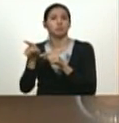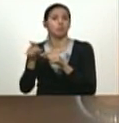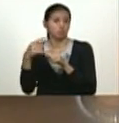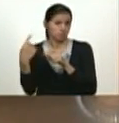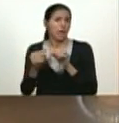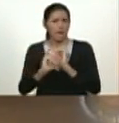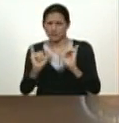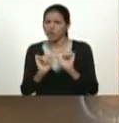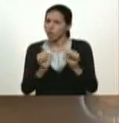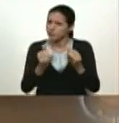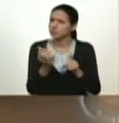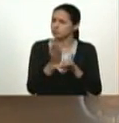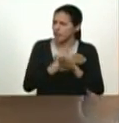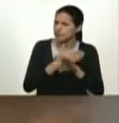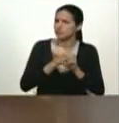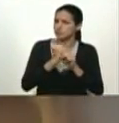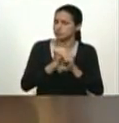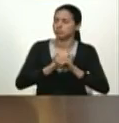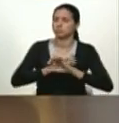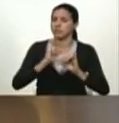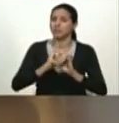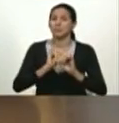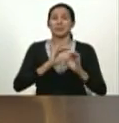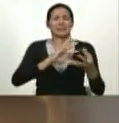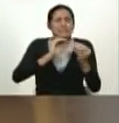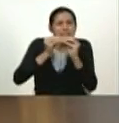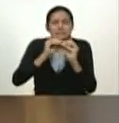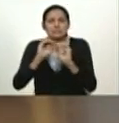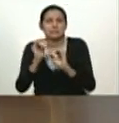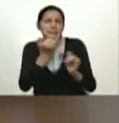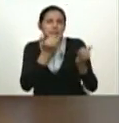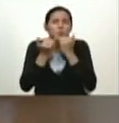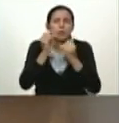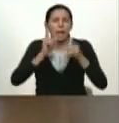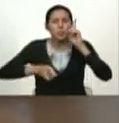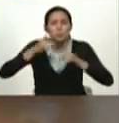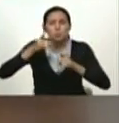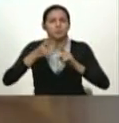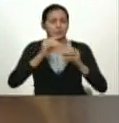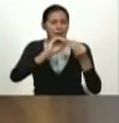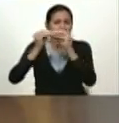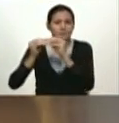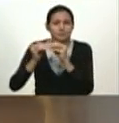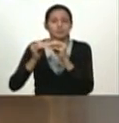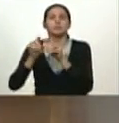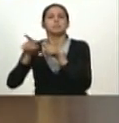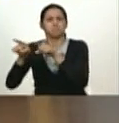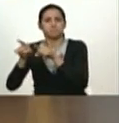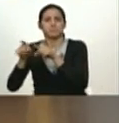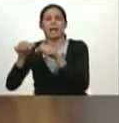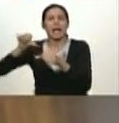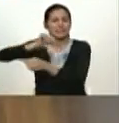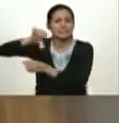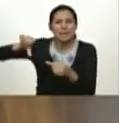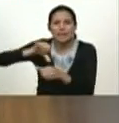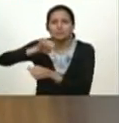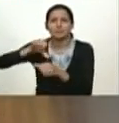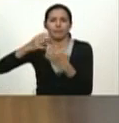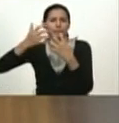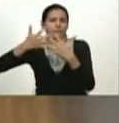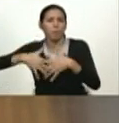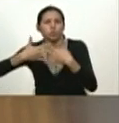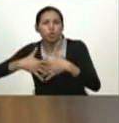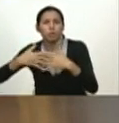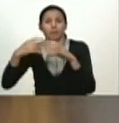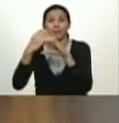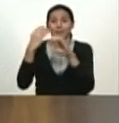que hay que ajustar aquí y ajustar allá que hay que ajustar la velocidad por aquí y por allá el aceite que llegue siempre etcétera al motor pero